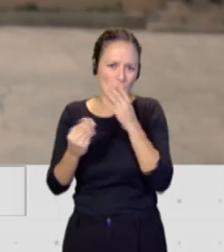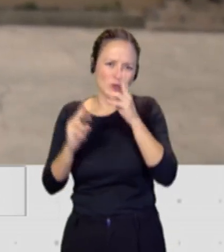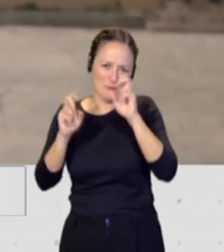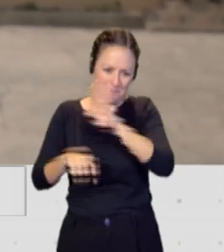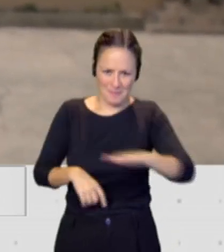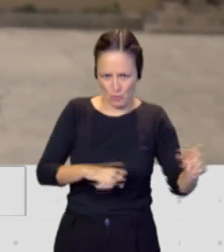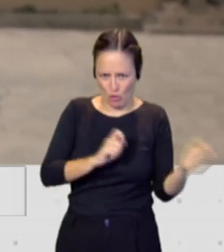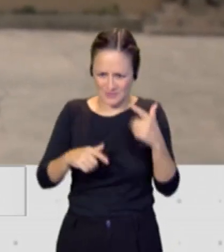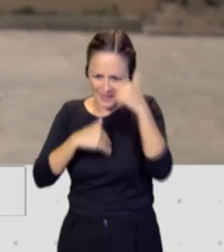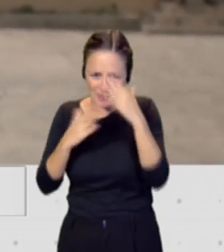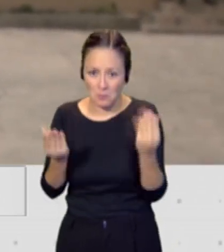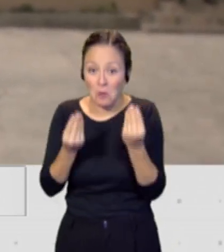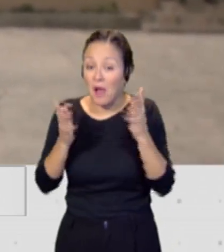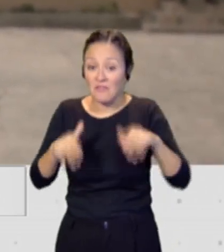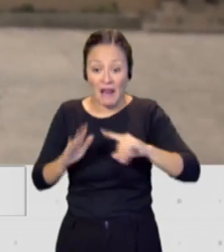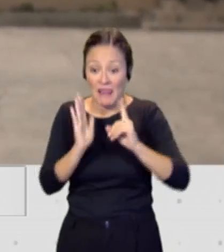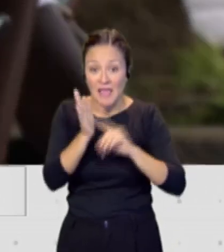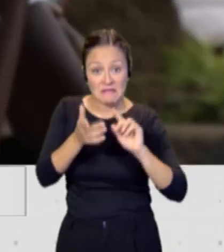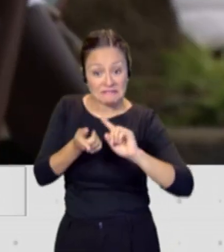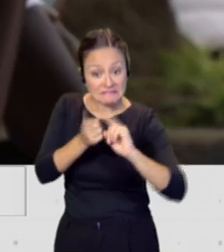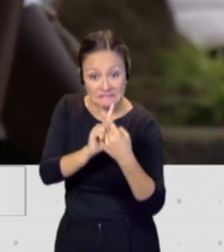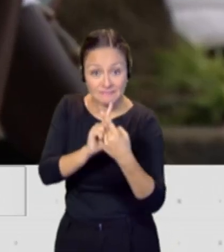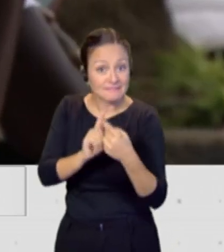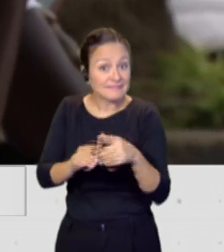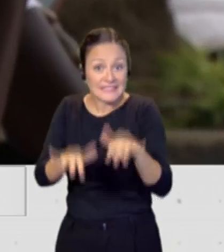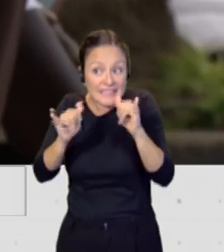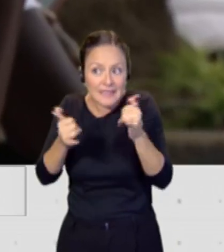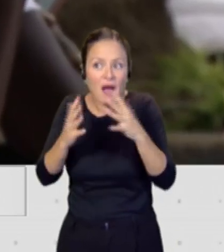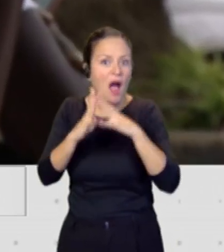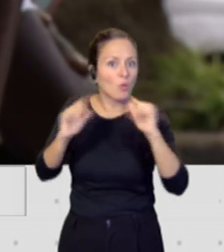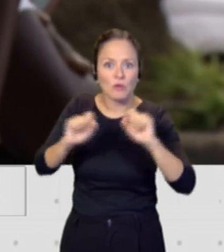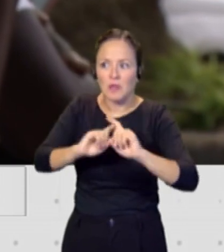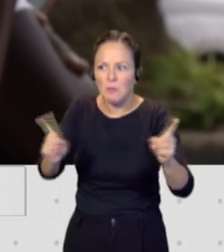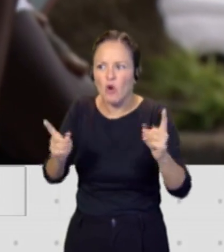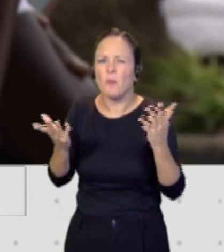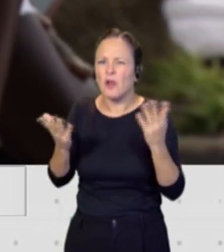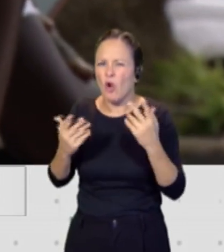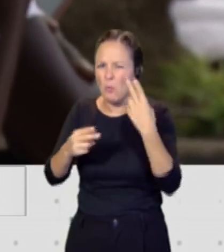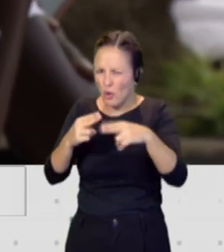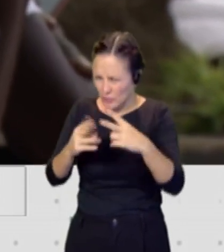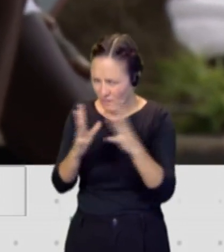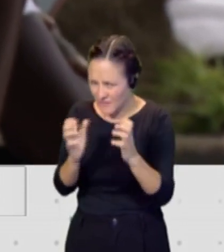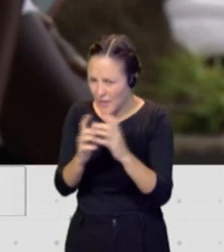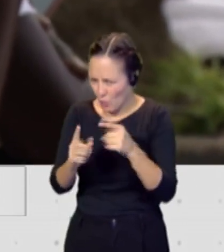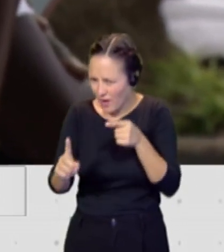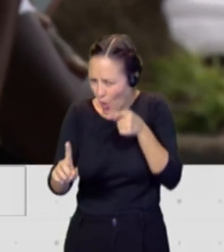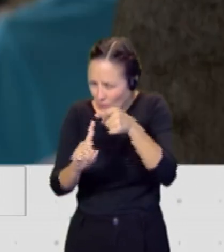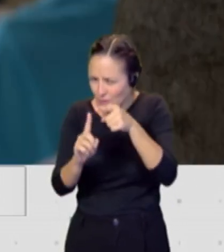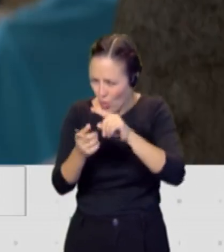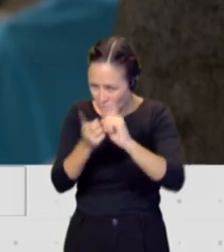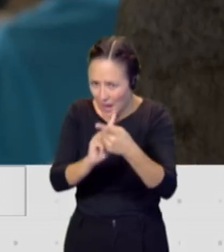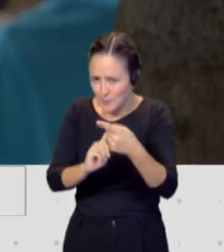conseguido, no llega el acuerdo. ¿Existe voluntad política? ¿Hay interés en alcanzar ese acuerdo? ¿Posibilidades?